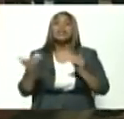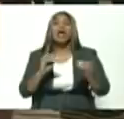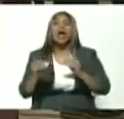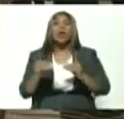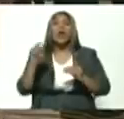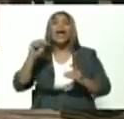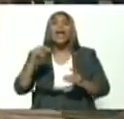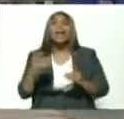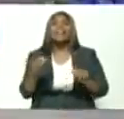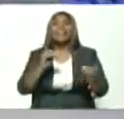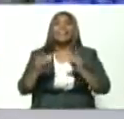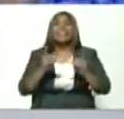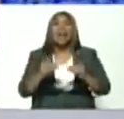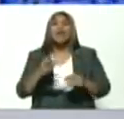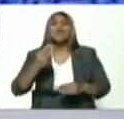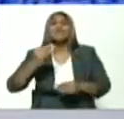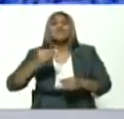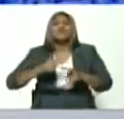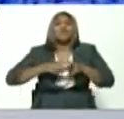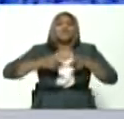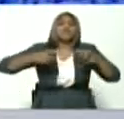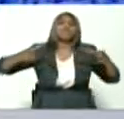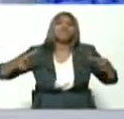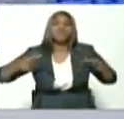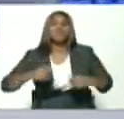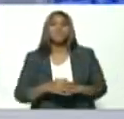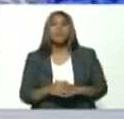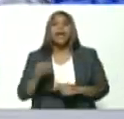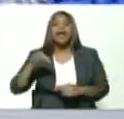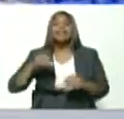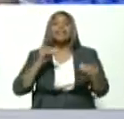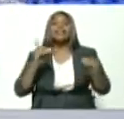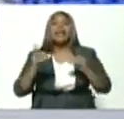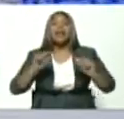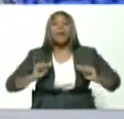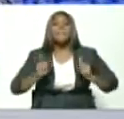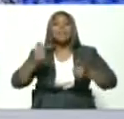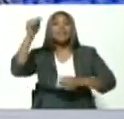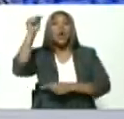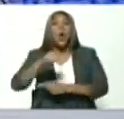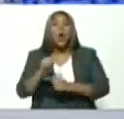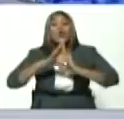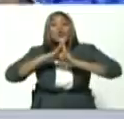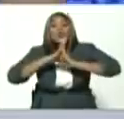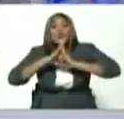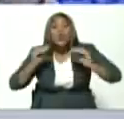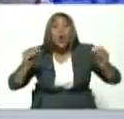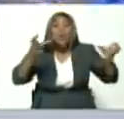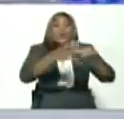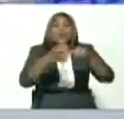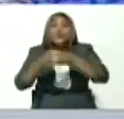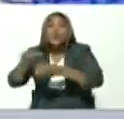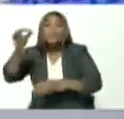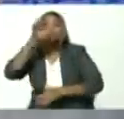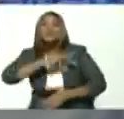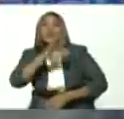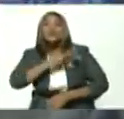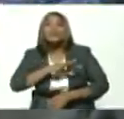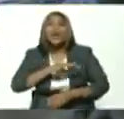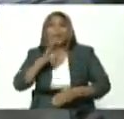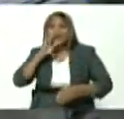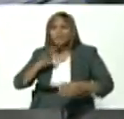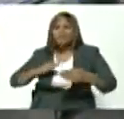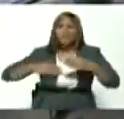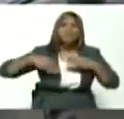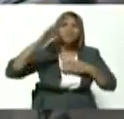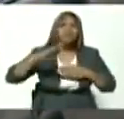un diálogo multipartito, este es un diálogo que abrimos hoy con todos los sectores sociales más allá del